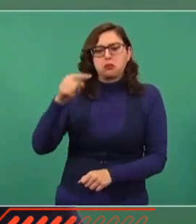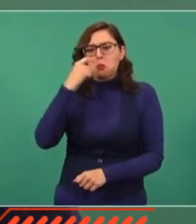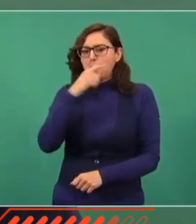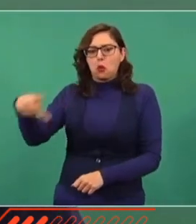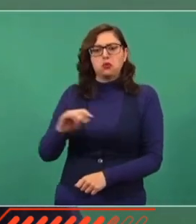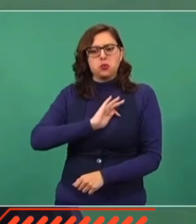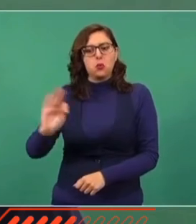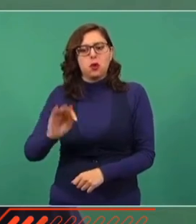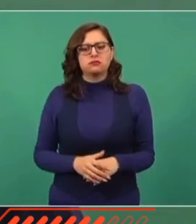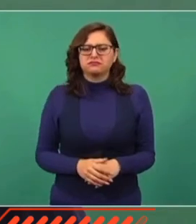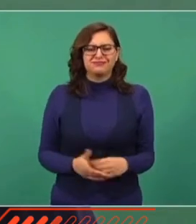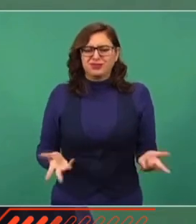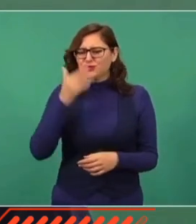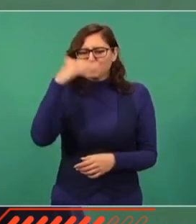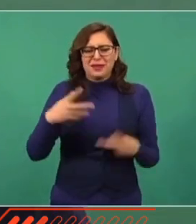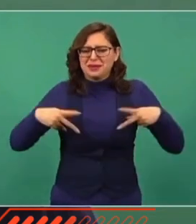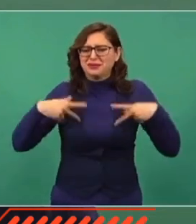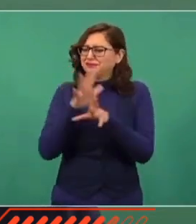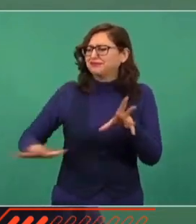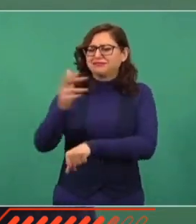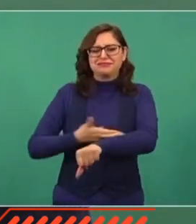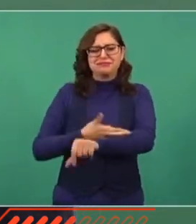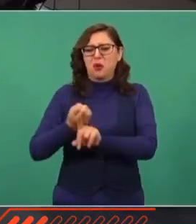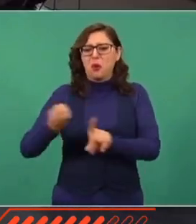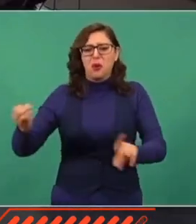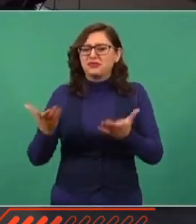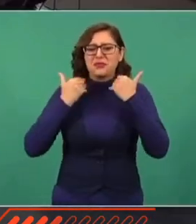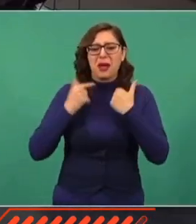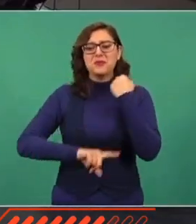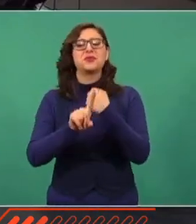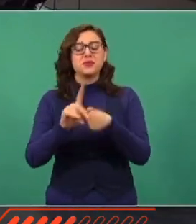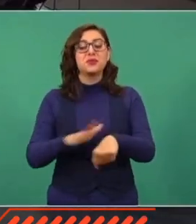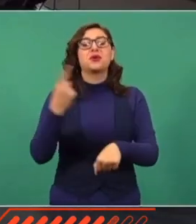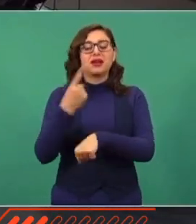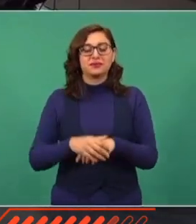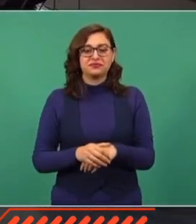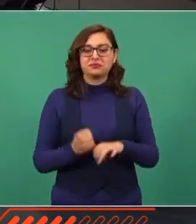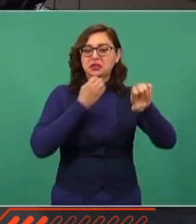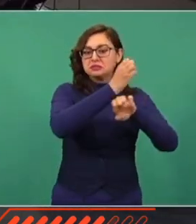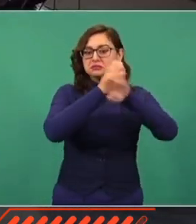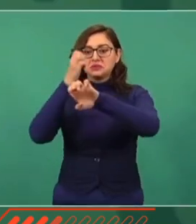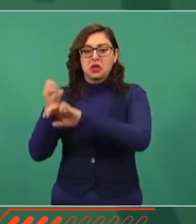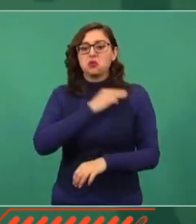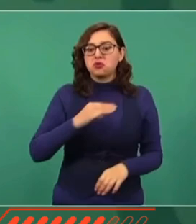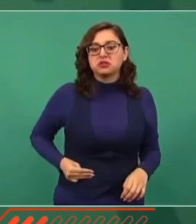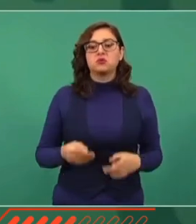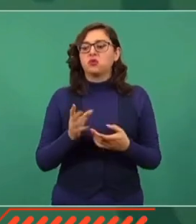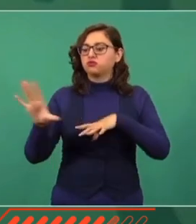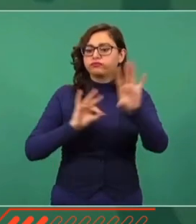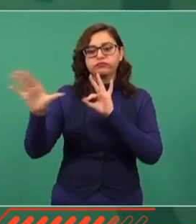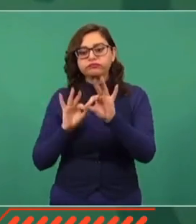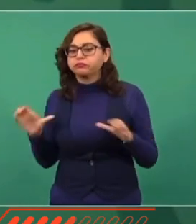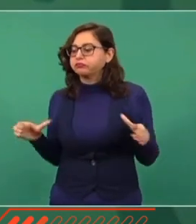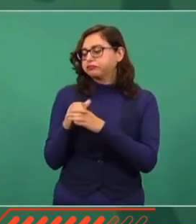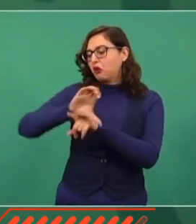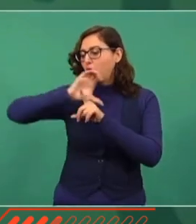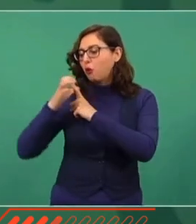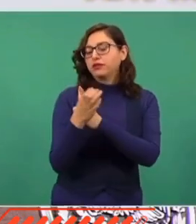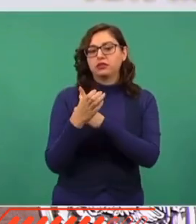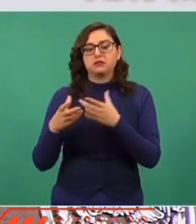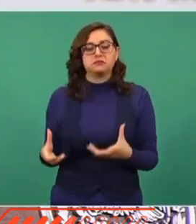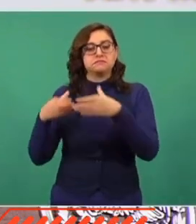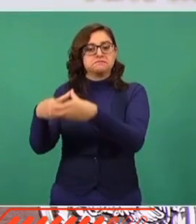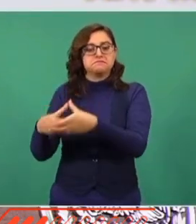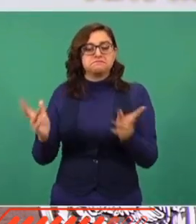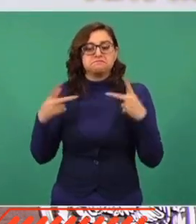consulta y se organiza sin problema. ¿Por qué? Porque en cada estado, en cada municipio, se forma un comité ciudadano de